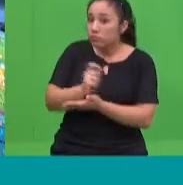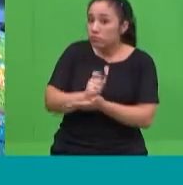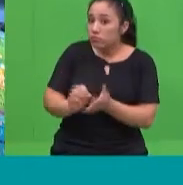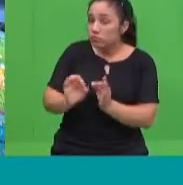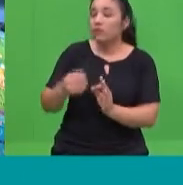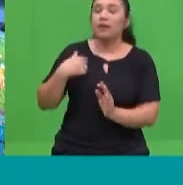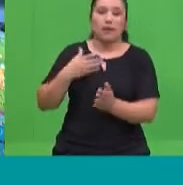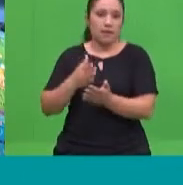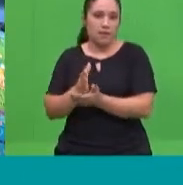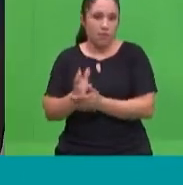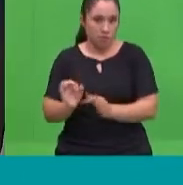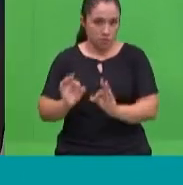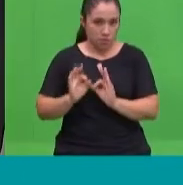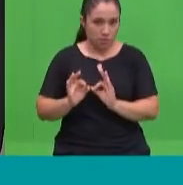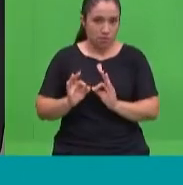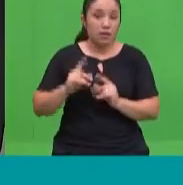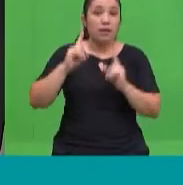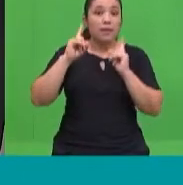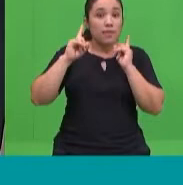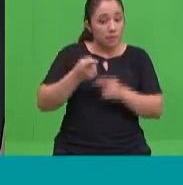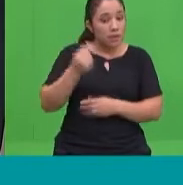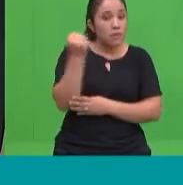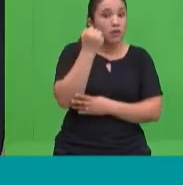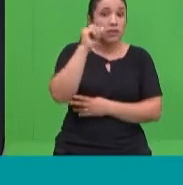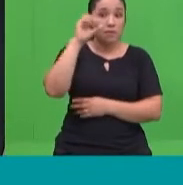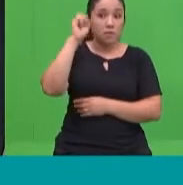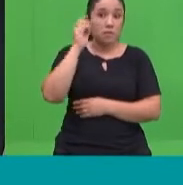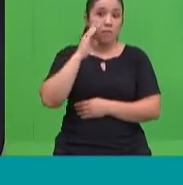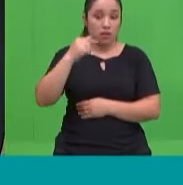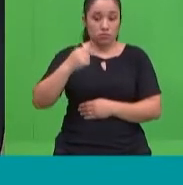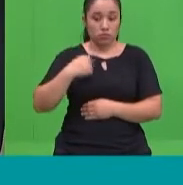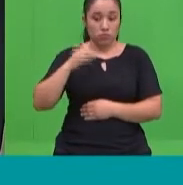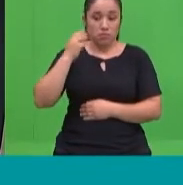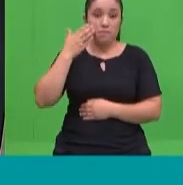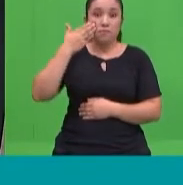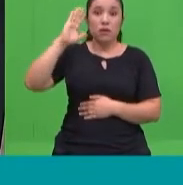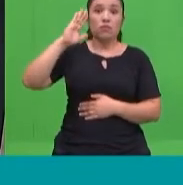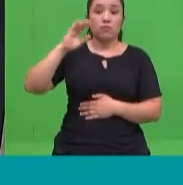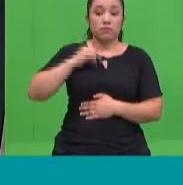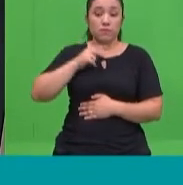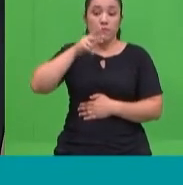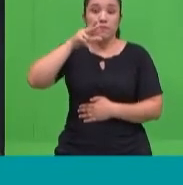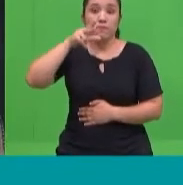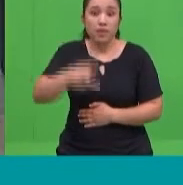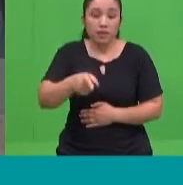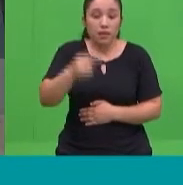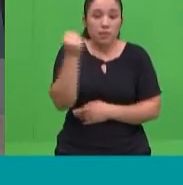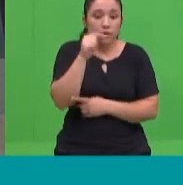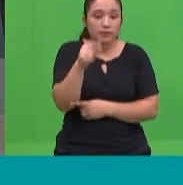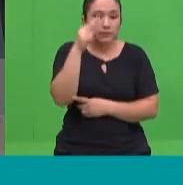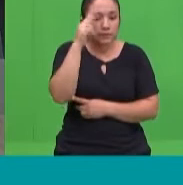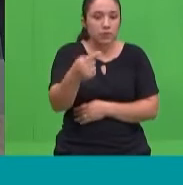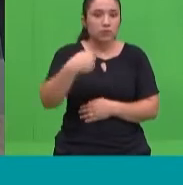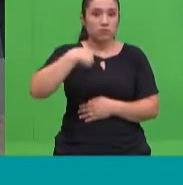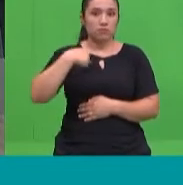hijos los hijos. Es cierto, ellos pasan por un proceso de desarrollo y madurez que nosotros debemos acompañar.